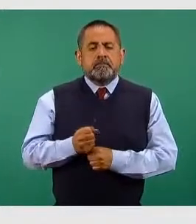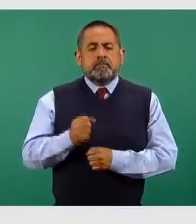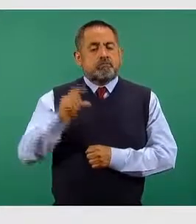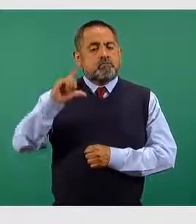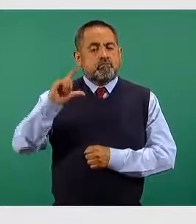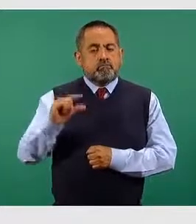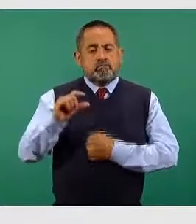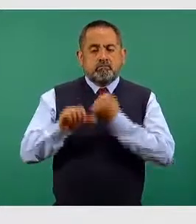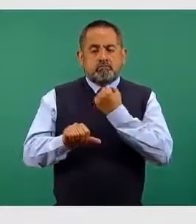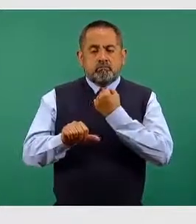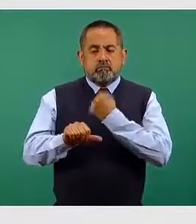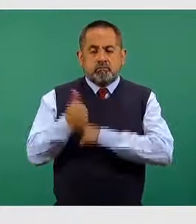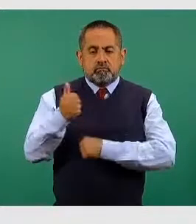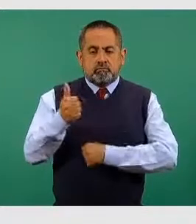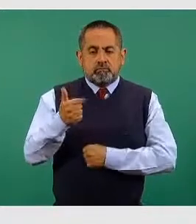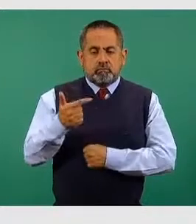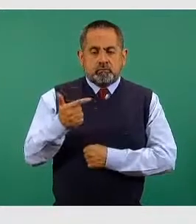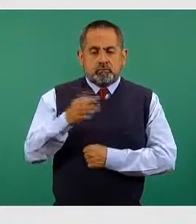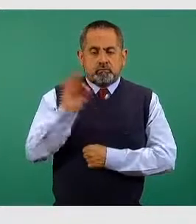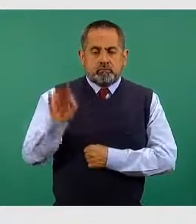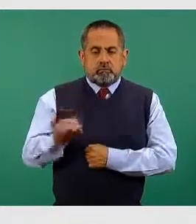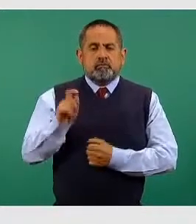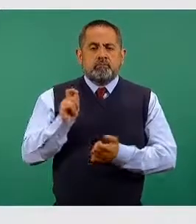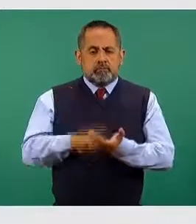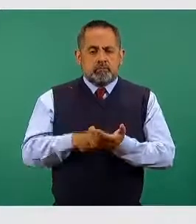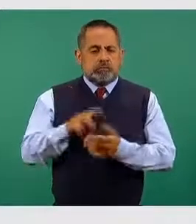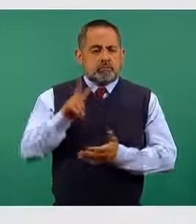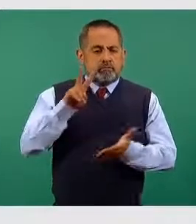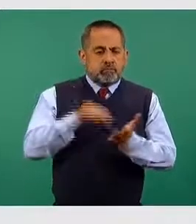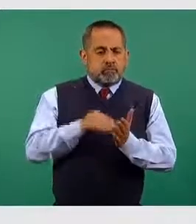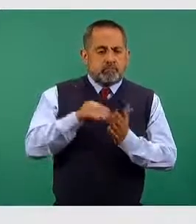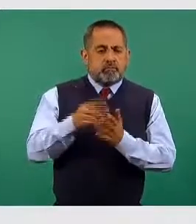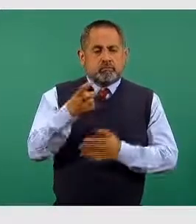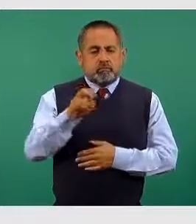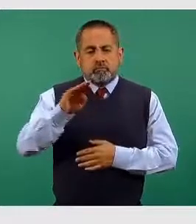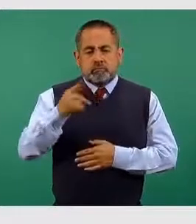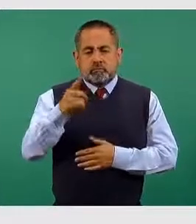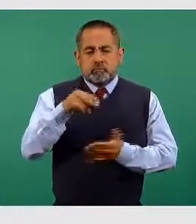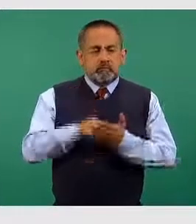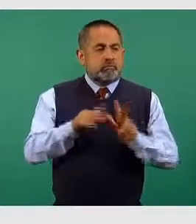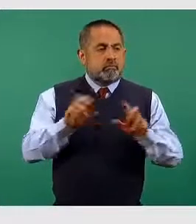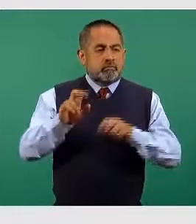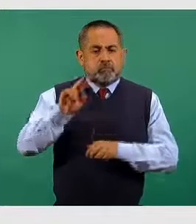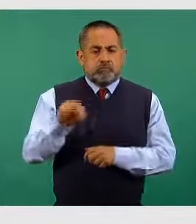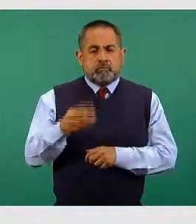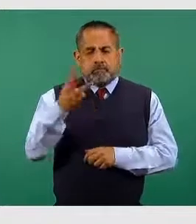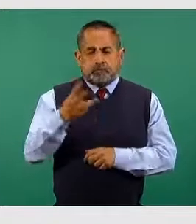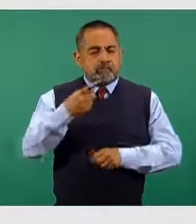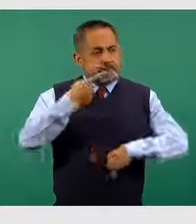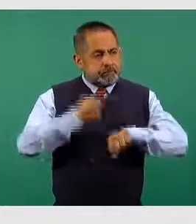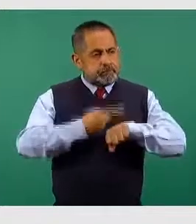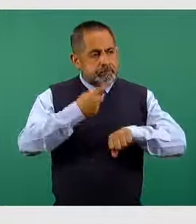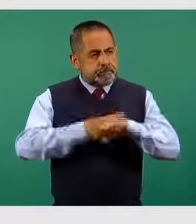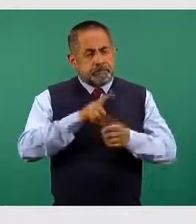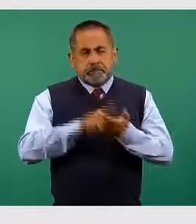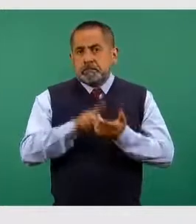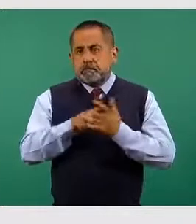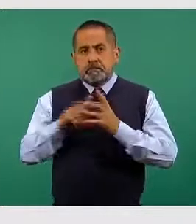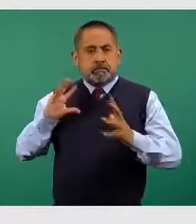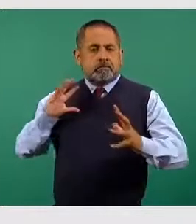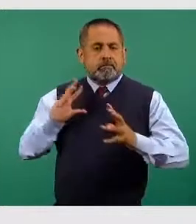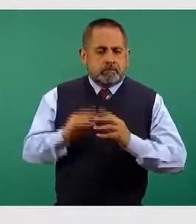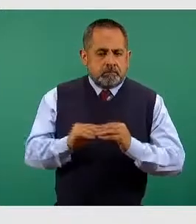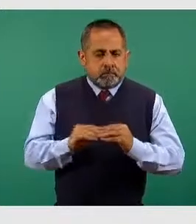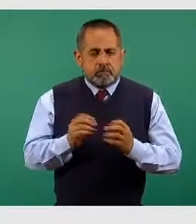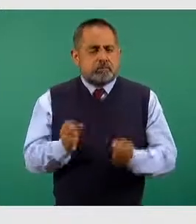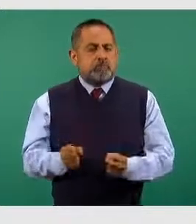del 11 por ciento, un total de 2 millones 291 mil 883 casos estimados, de